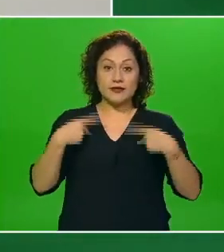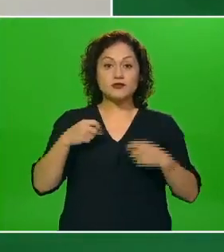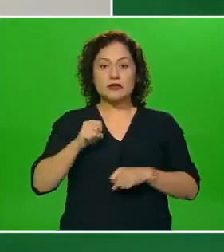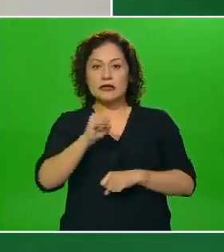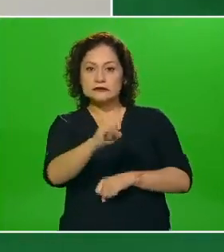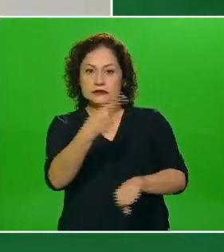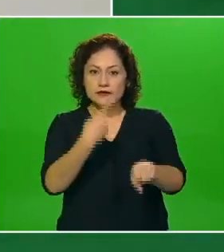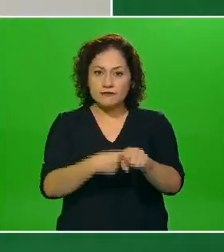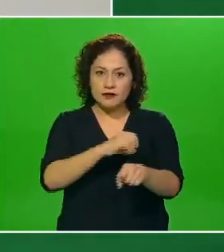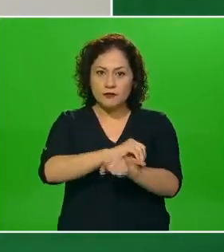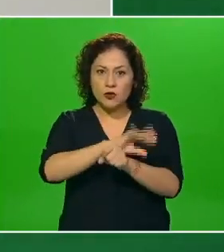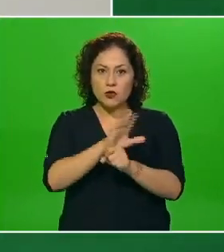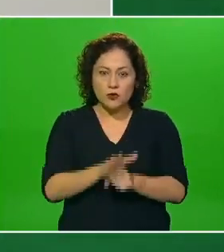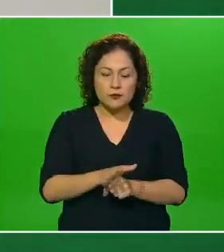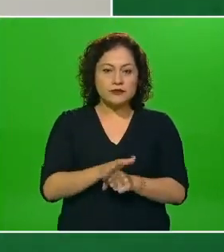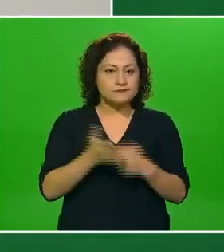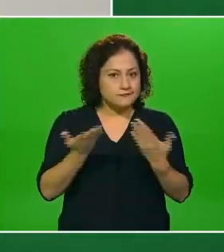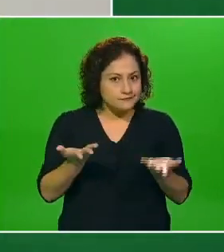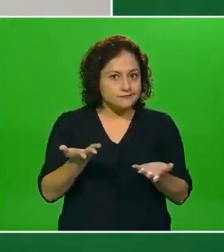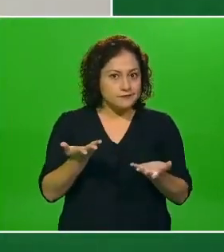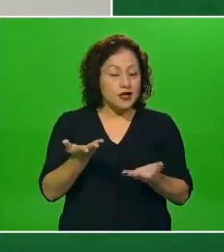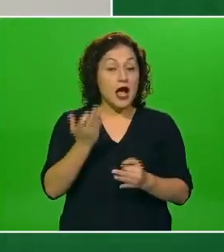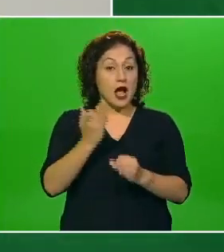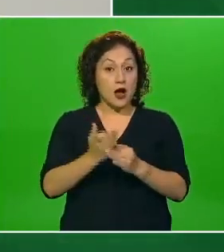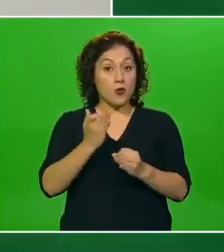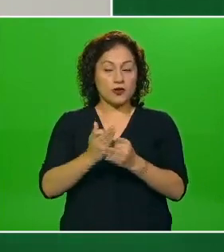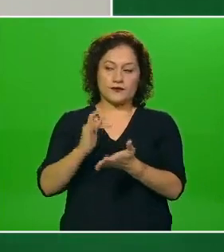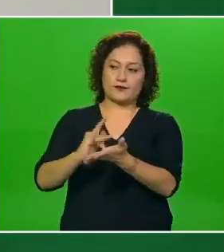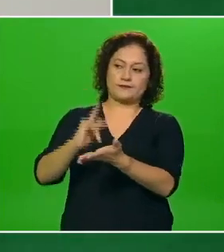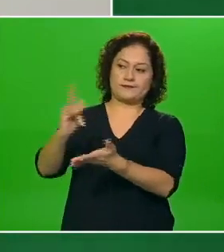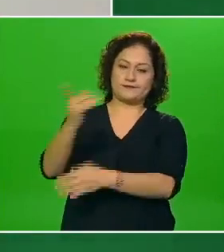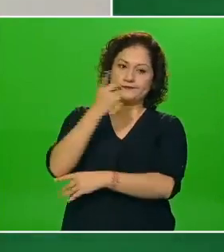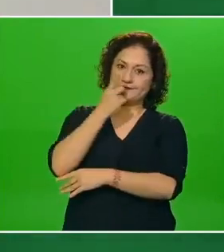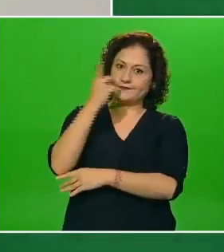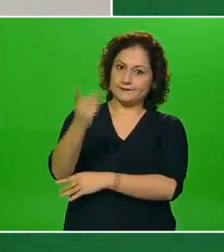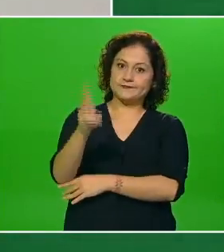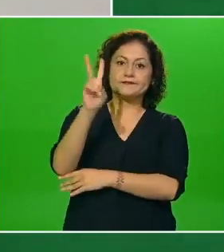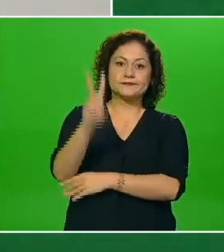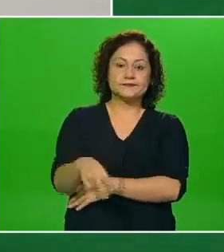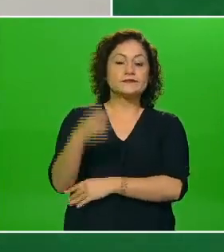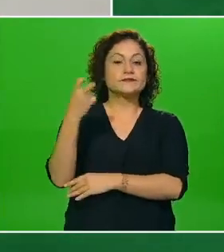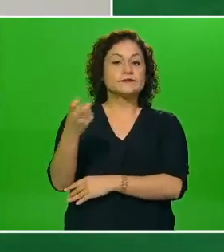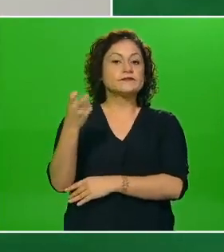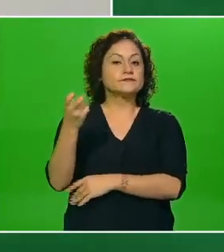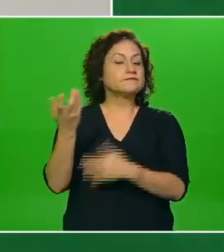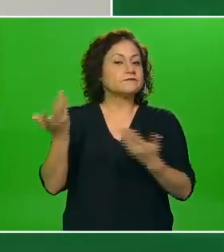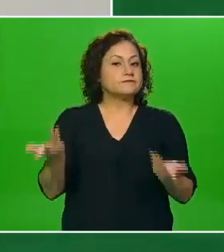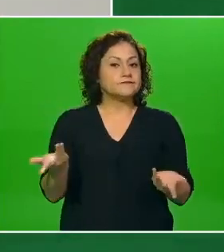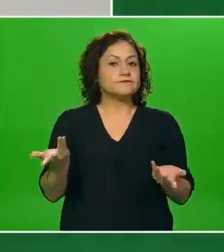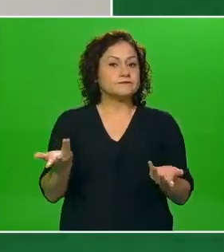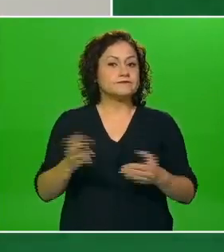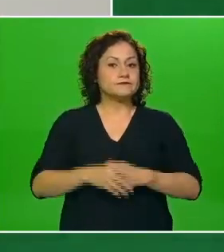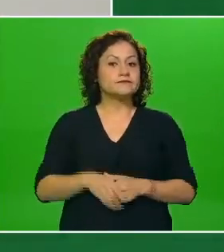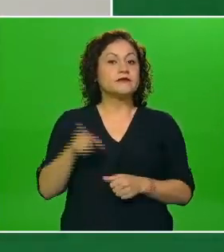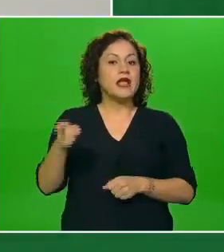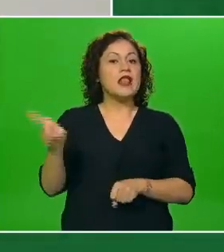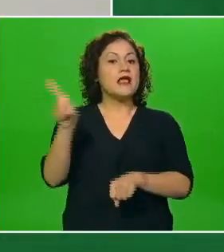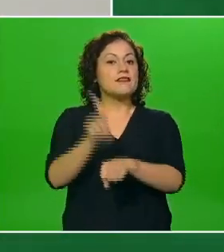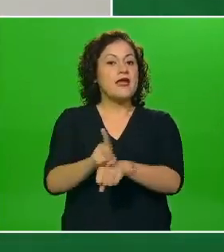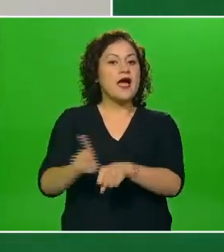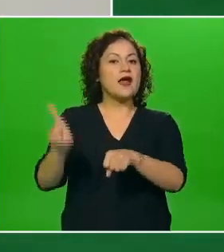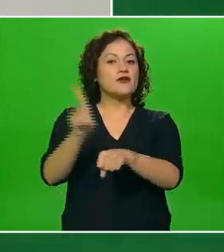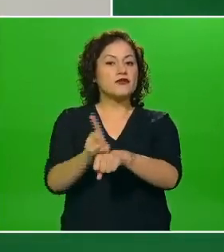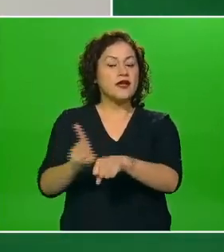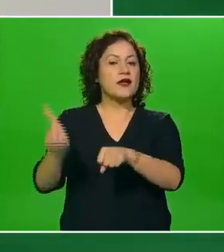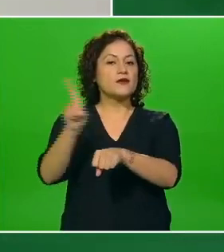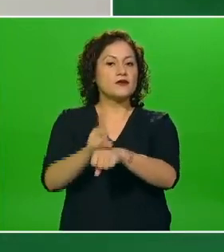aprovechamos el momento para pues extender un agradecimiento y una felicitación a todo este equipo que día con día con día con